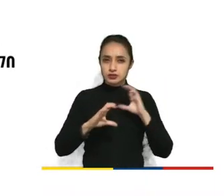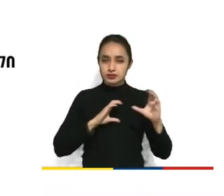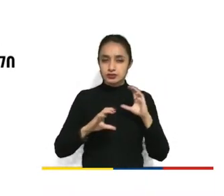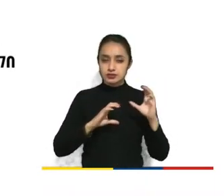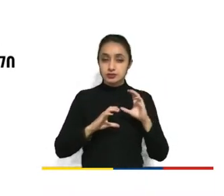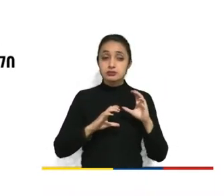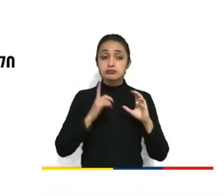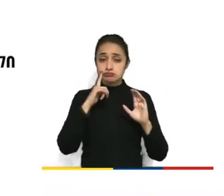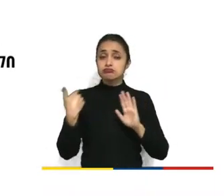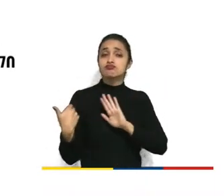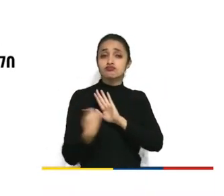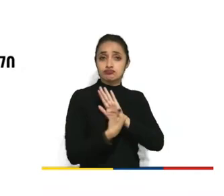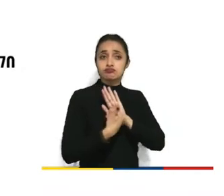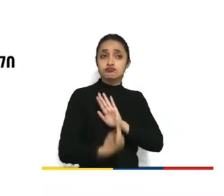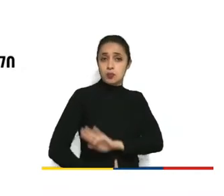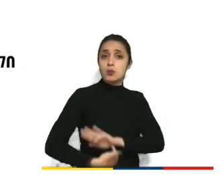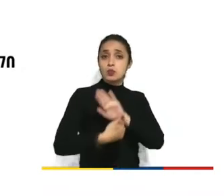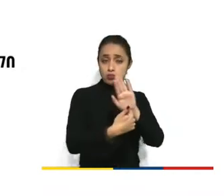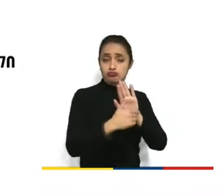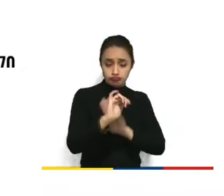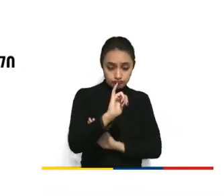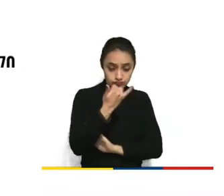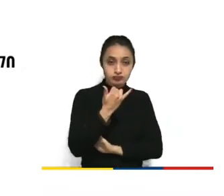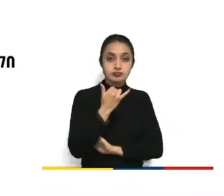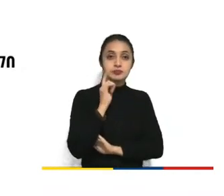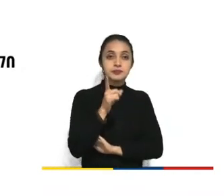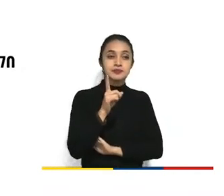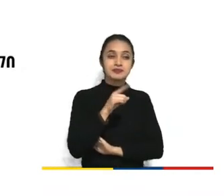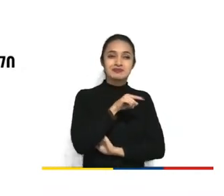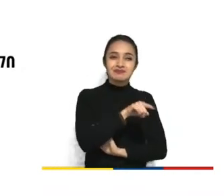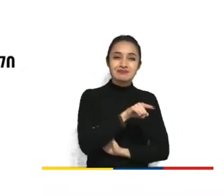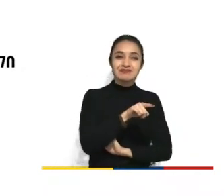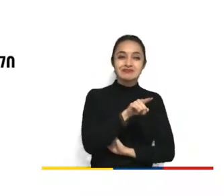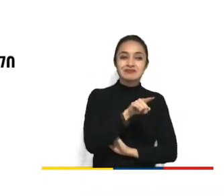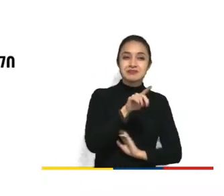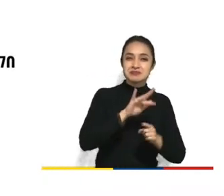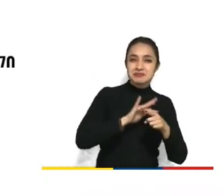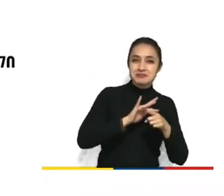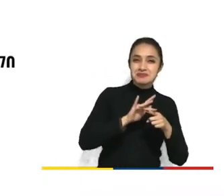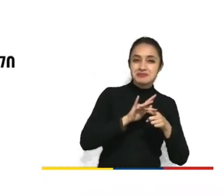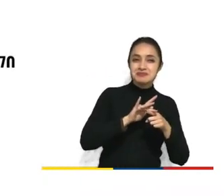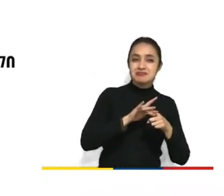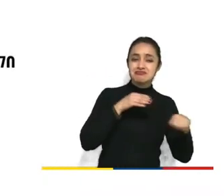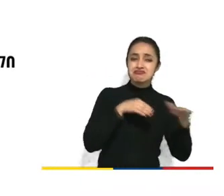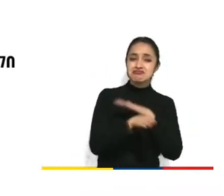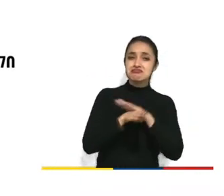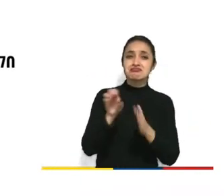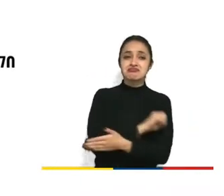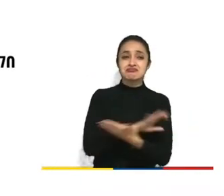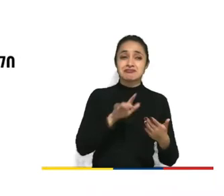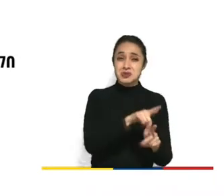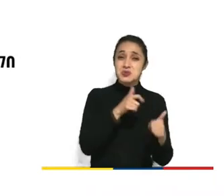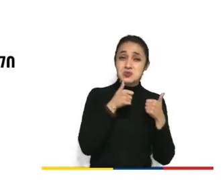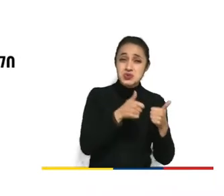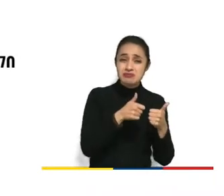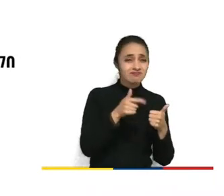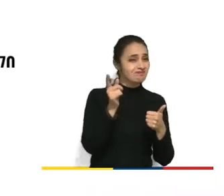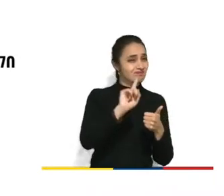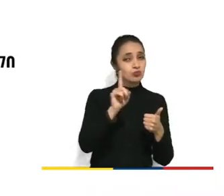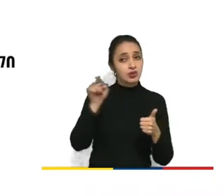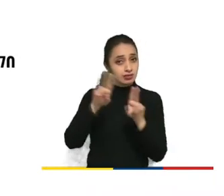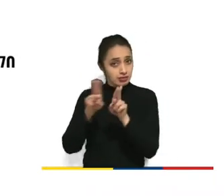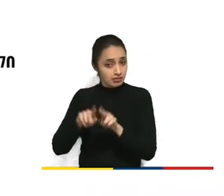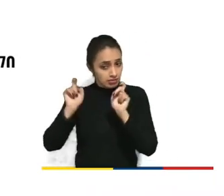demostrado que el Zero Rating realmente no es bueno para un Internet abierto. Y se ha